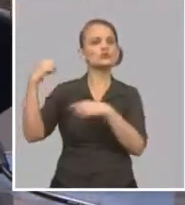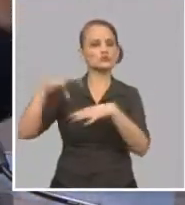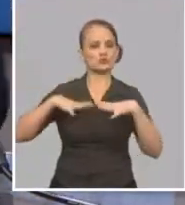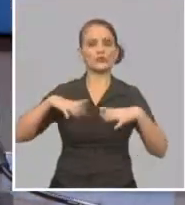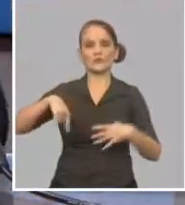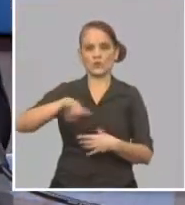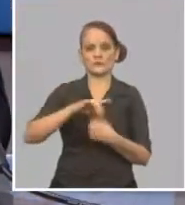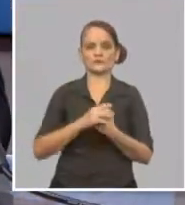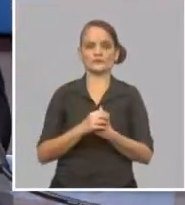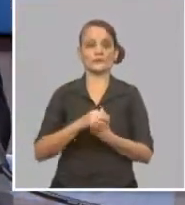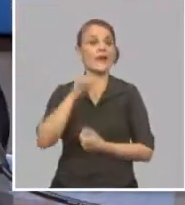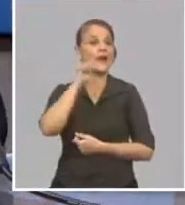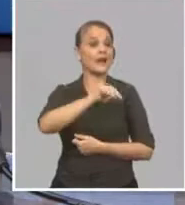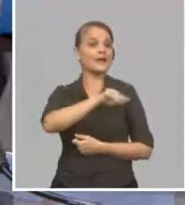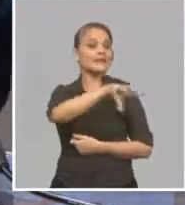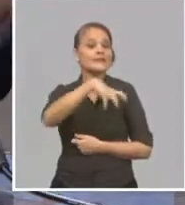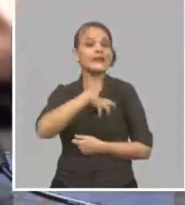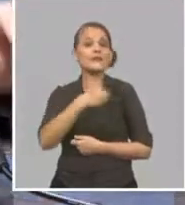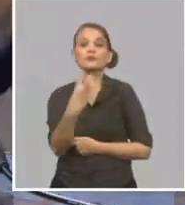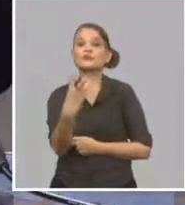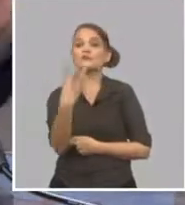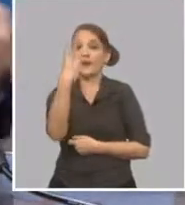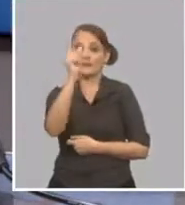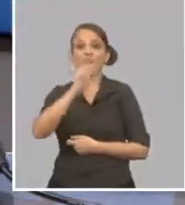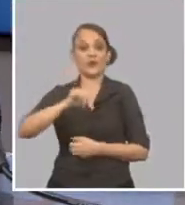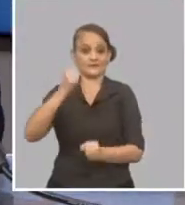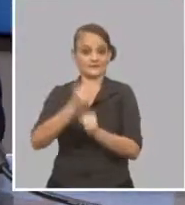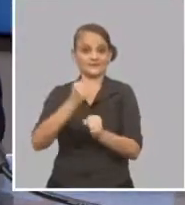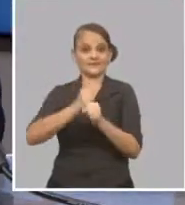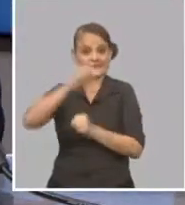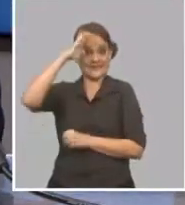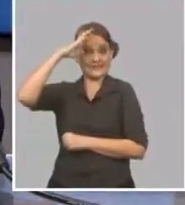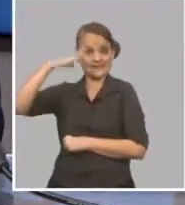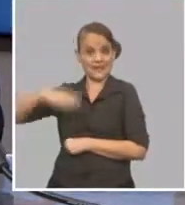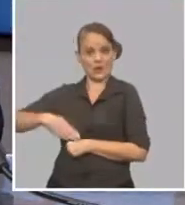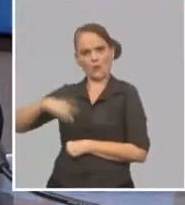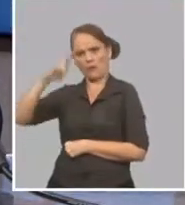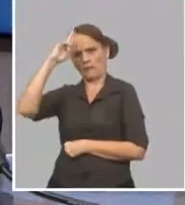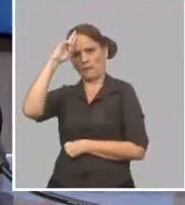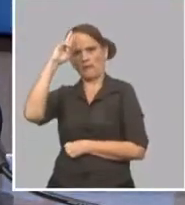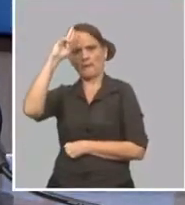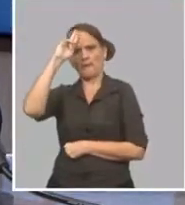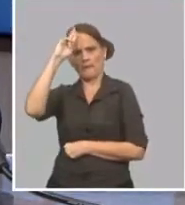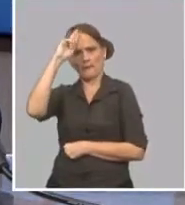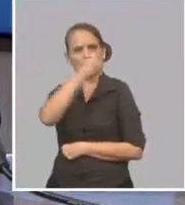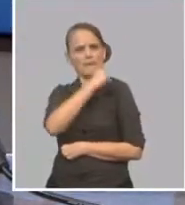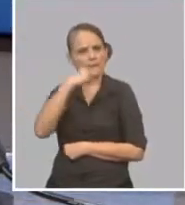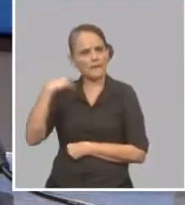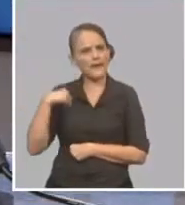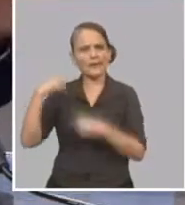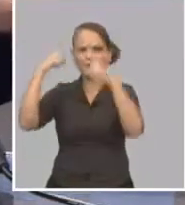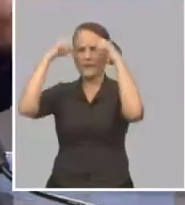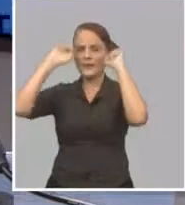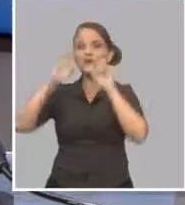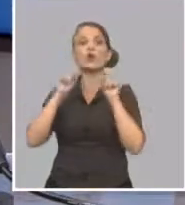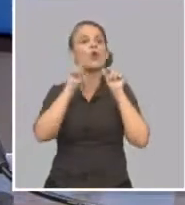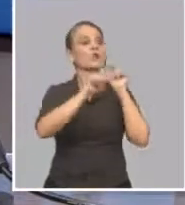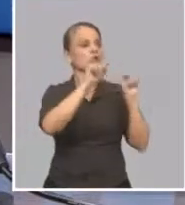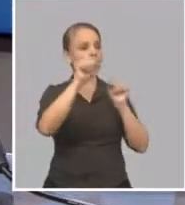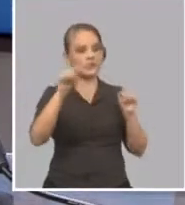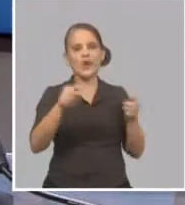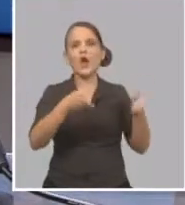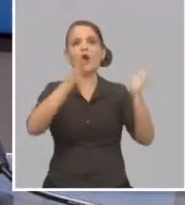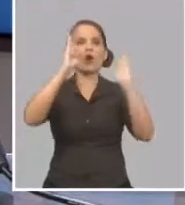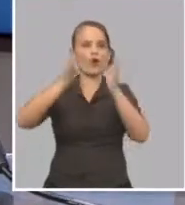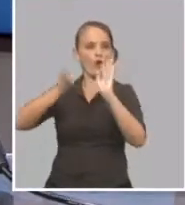trabajadores de la salud junto con nosotros en cada uno de los hoteles que tenemos y de los que se abrirán